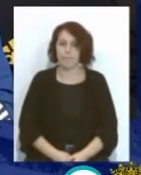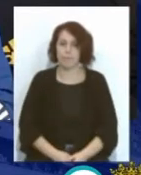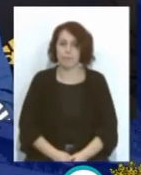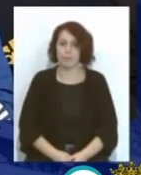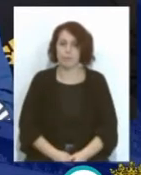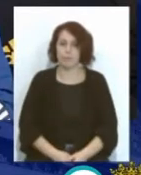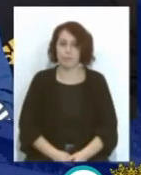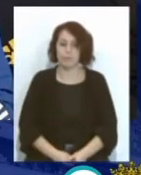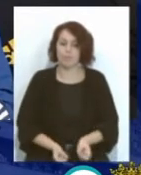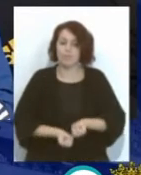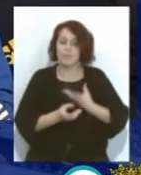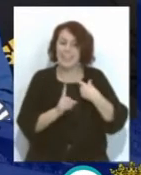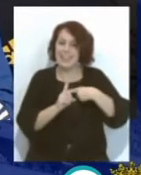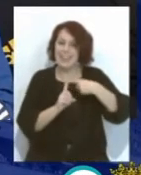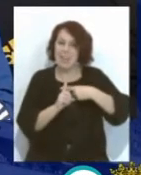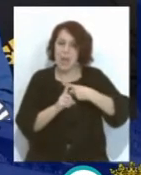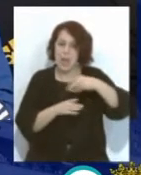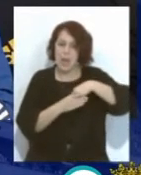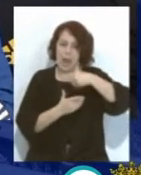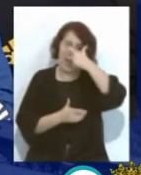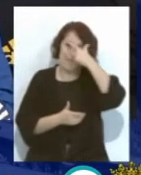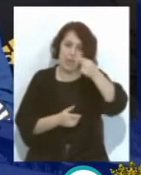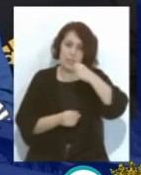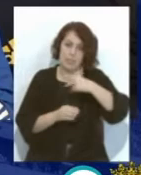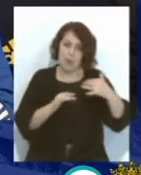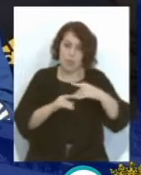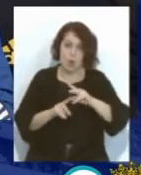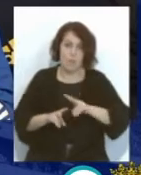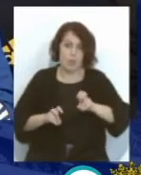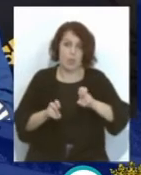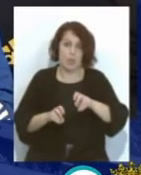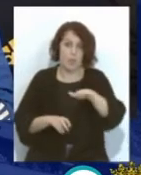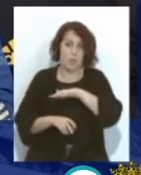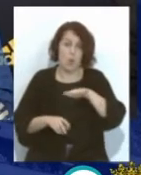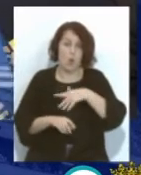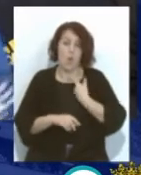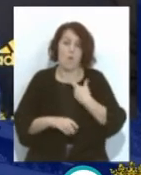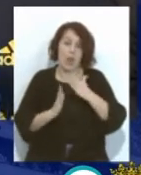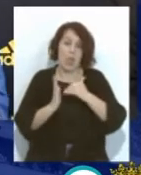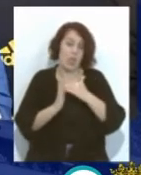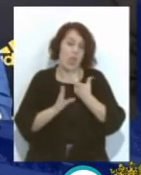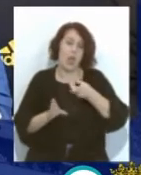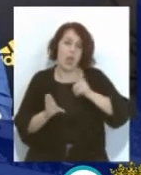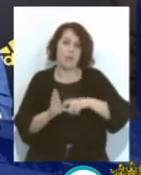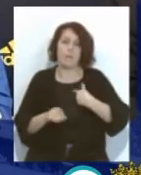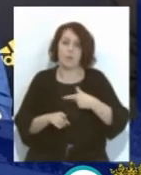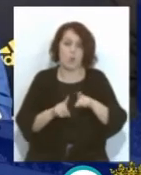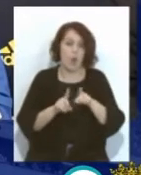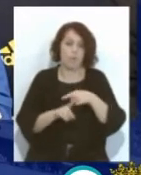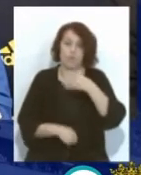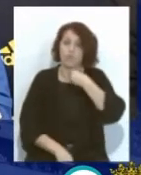Mostrar ese nivel En el Alavés Y los primeros partidos Que tuve Sobre todo También en el Valencia Pues Un elogio